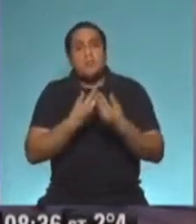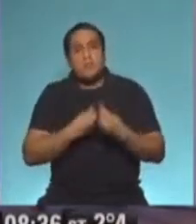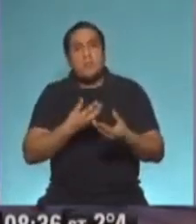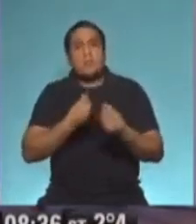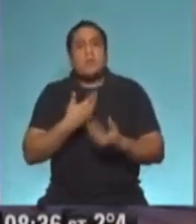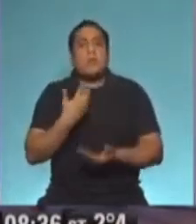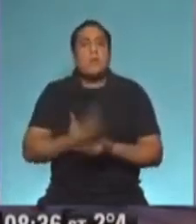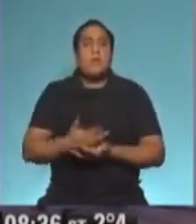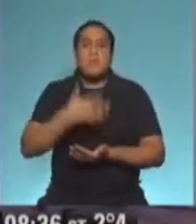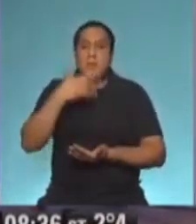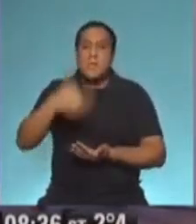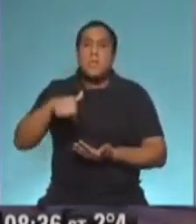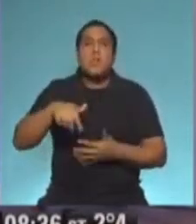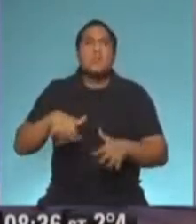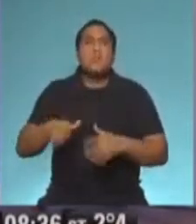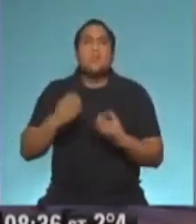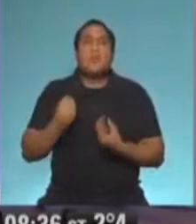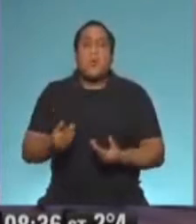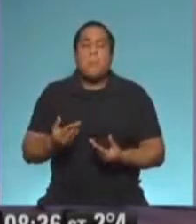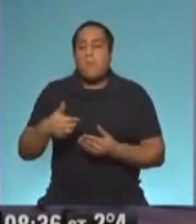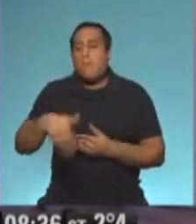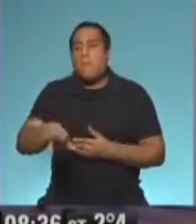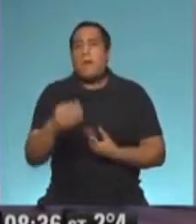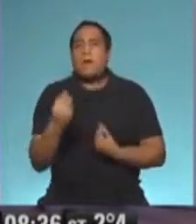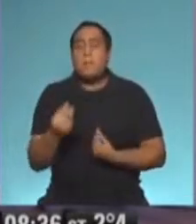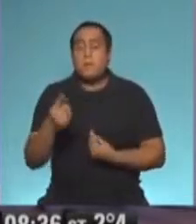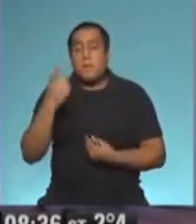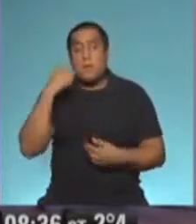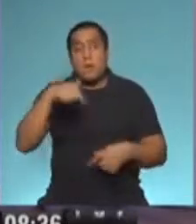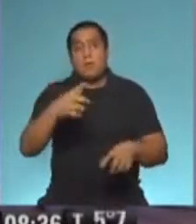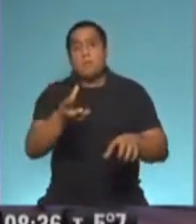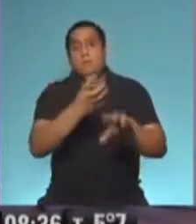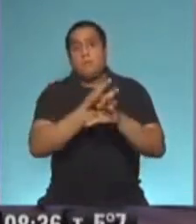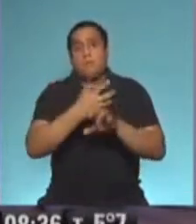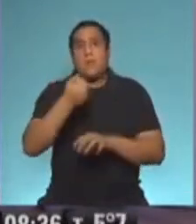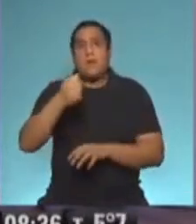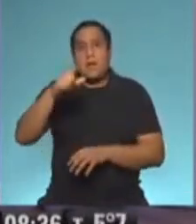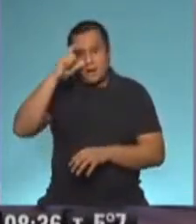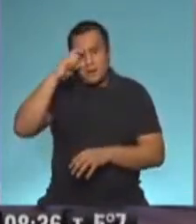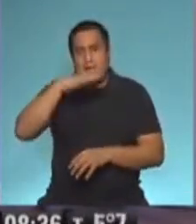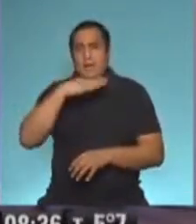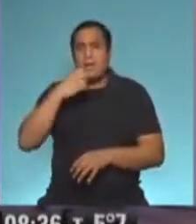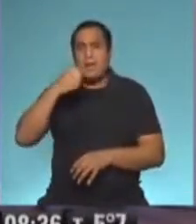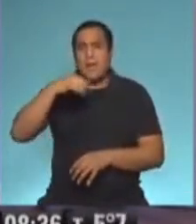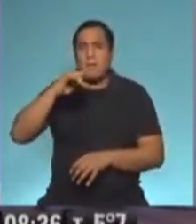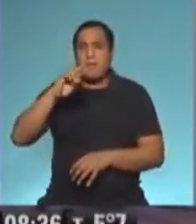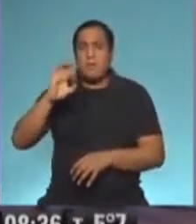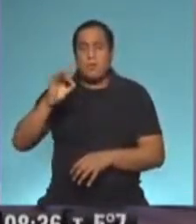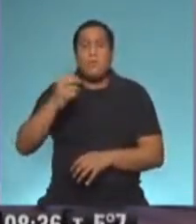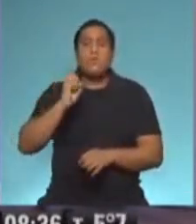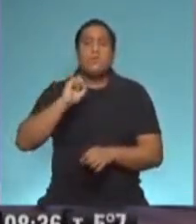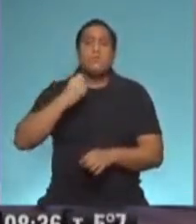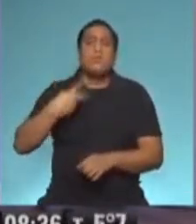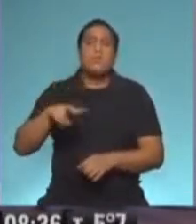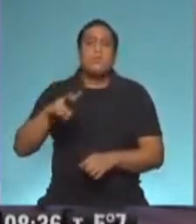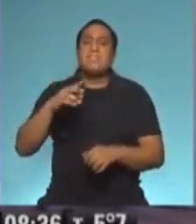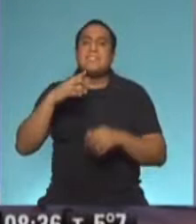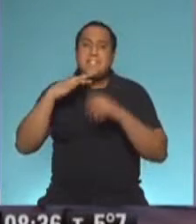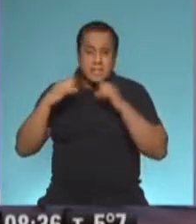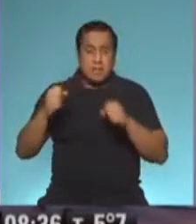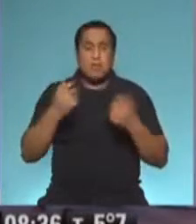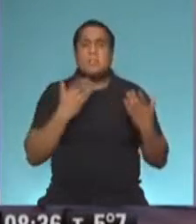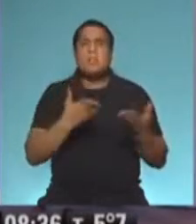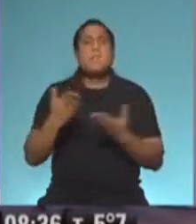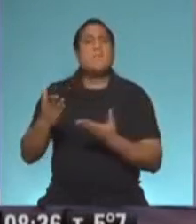comprendiendo dónde estamos parados y hacia dónde vamos. Por eso es que ahora vamos a tomar contacto con Alejandro Collia, que es subsecretario de gestión de servicios justamente